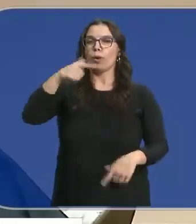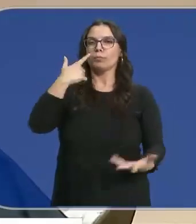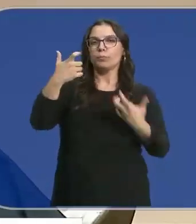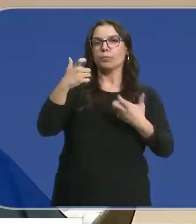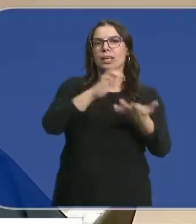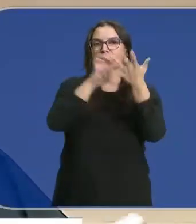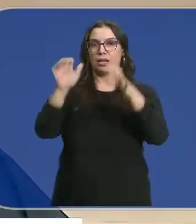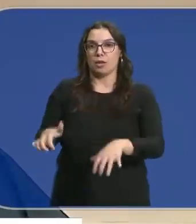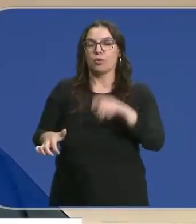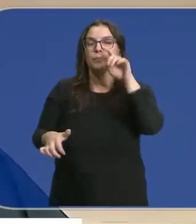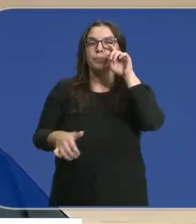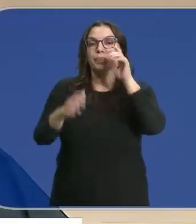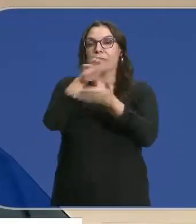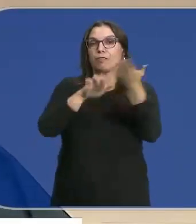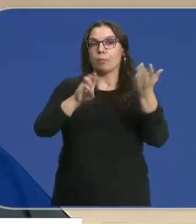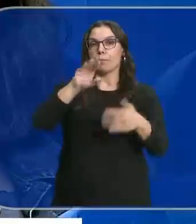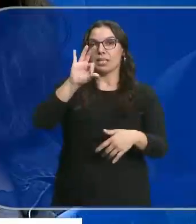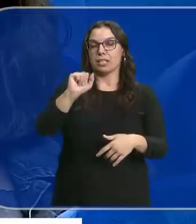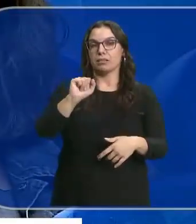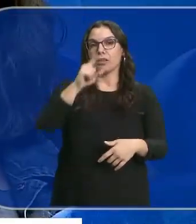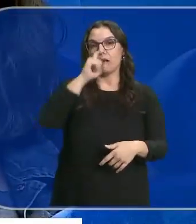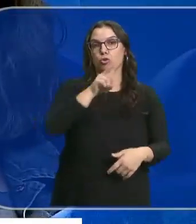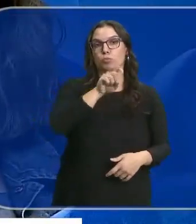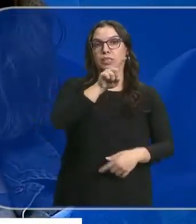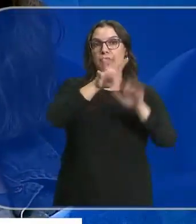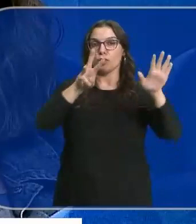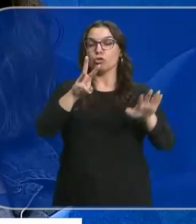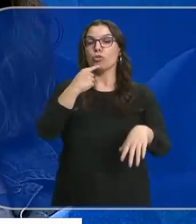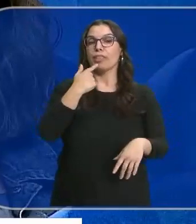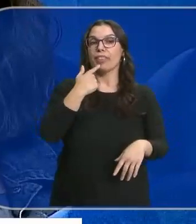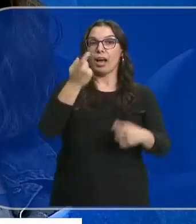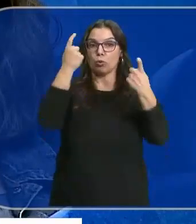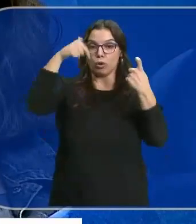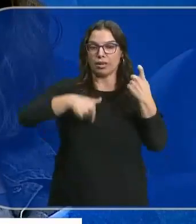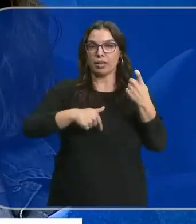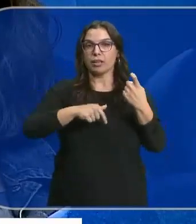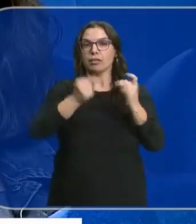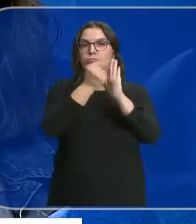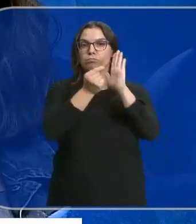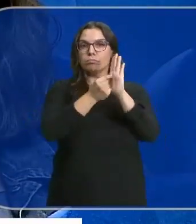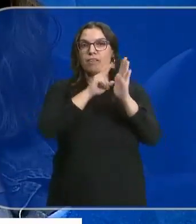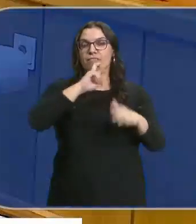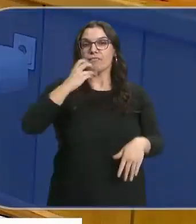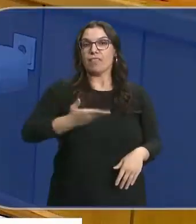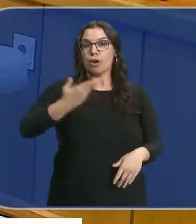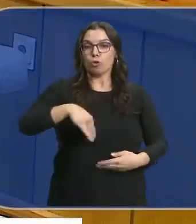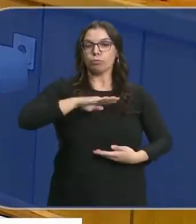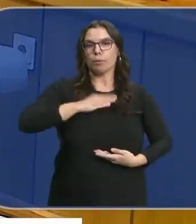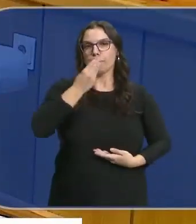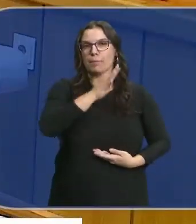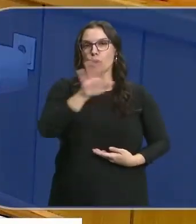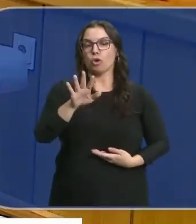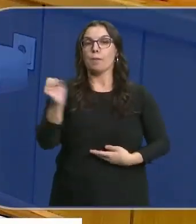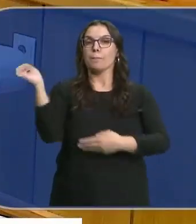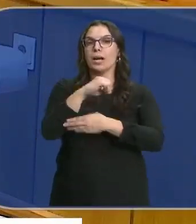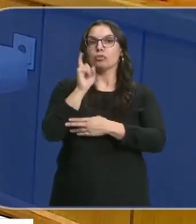relevancia a Castilla y León. El informe PISA 2018 determinó que nuestros alumnos son los mejor valorados en esa competencia, superados